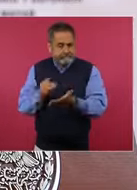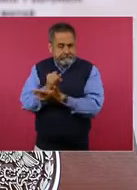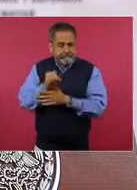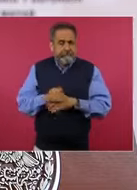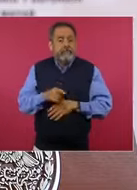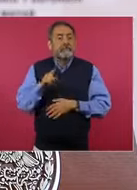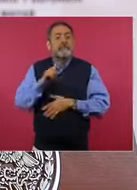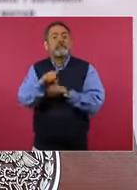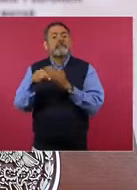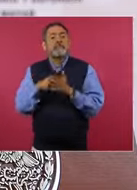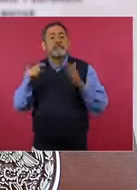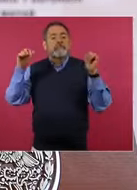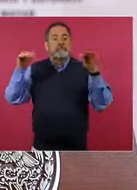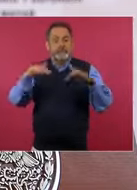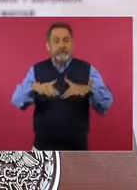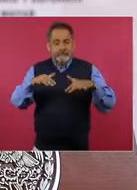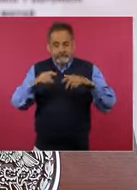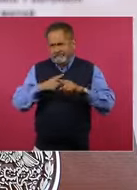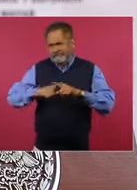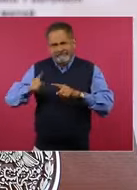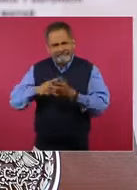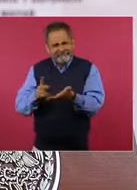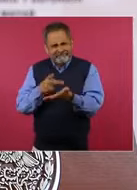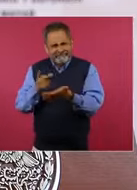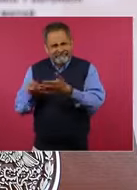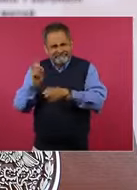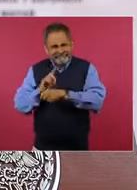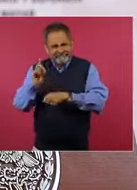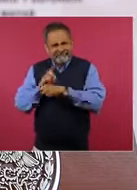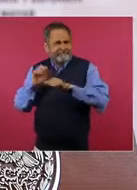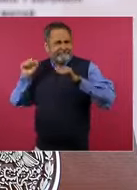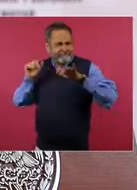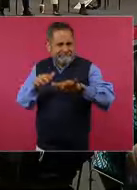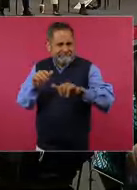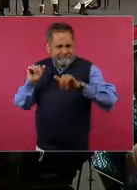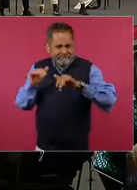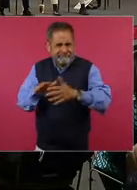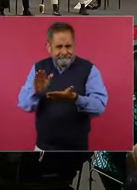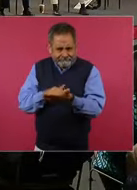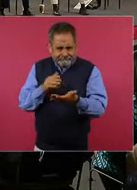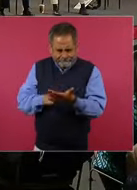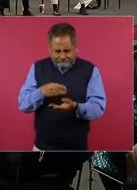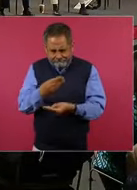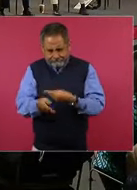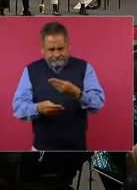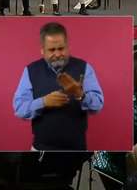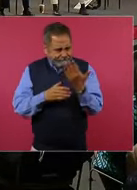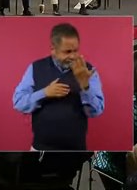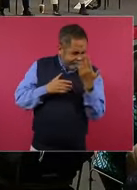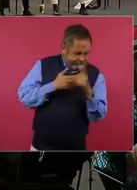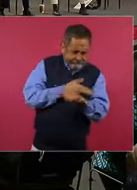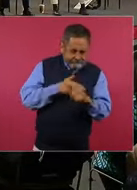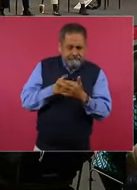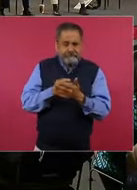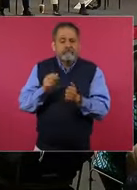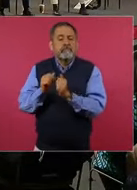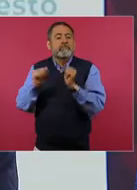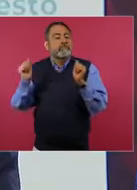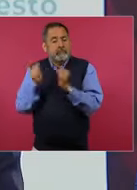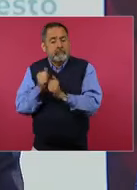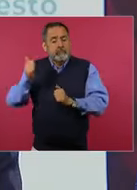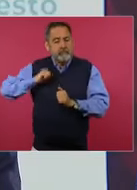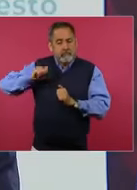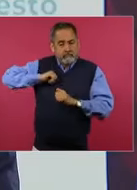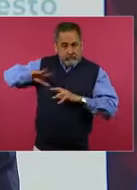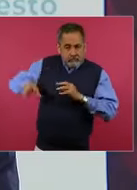el centro de convenciones asistiendo durante varios días, llevando sus documentaciones en términos de la antigüedad, que cumplieran